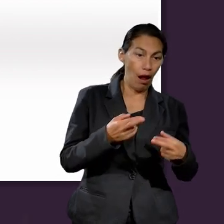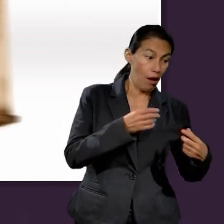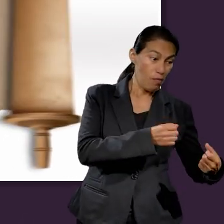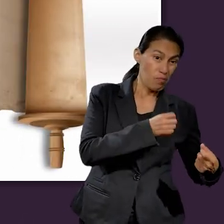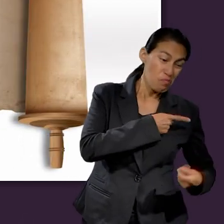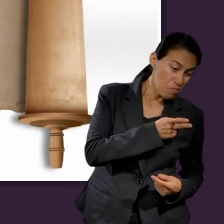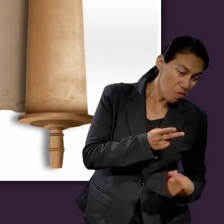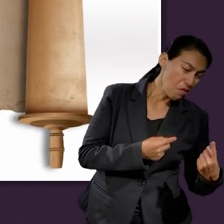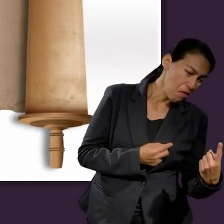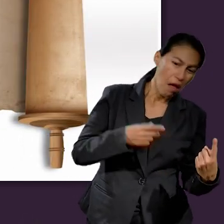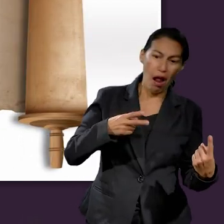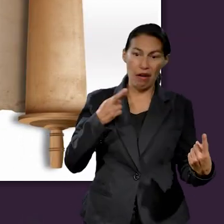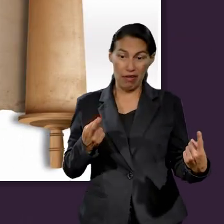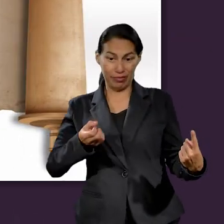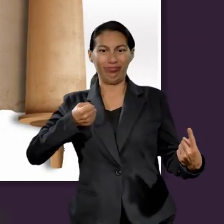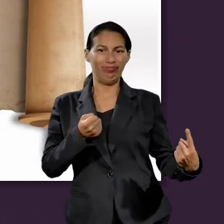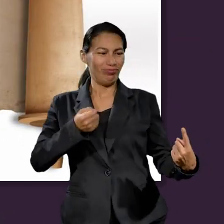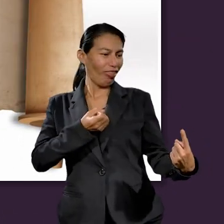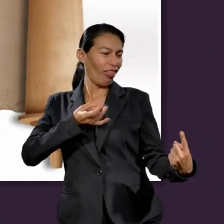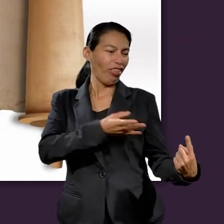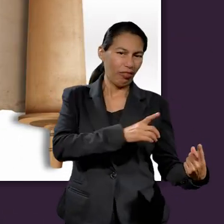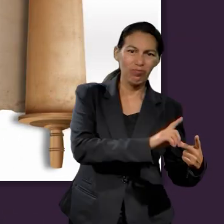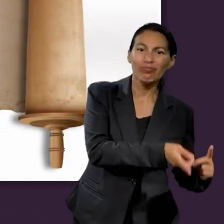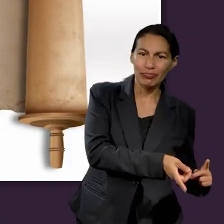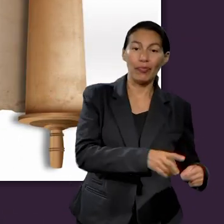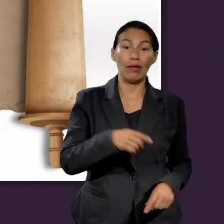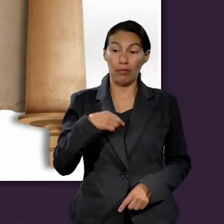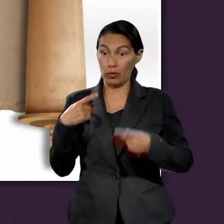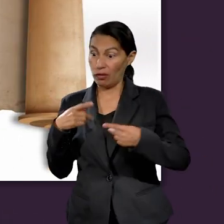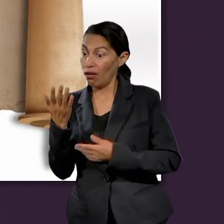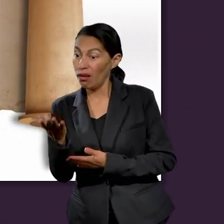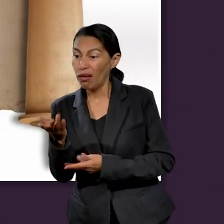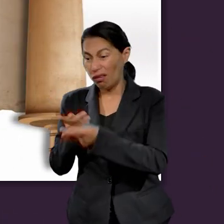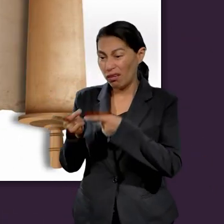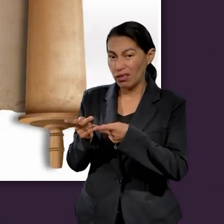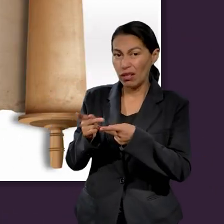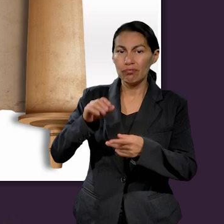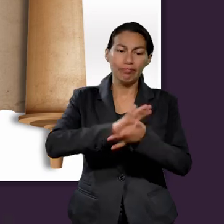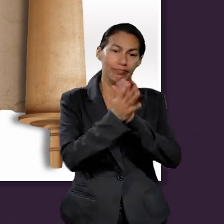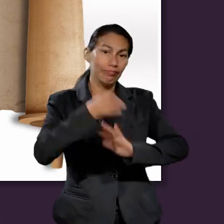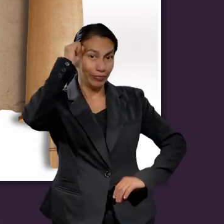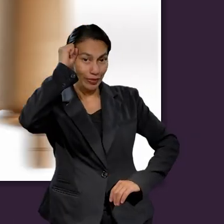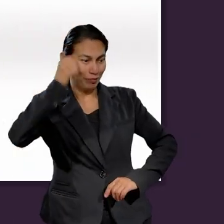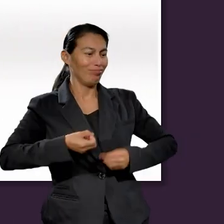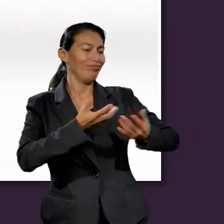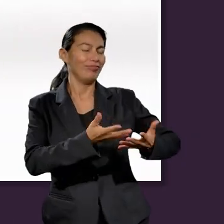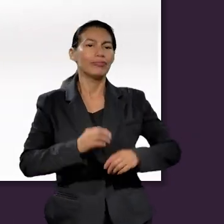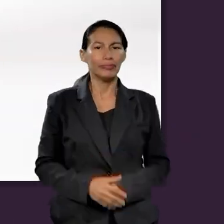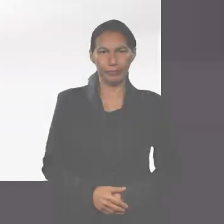El rico domina al pobre, y el que toma prestado es siervo del que presta.